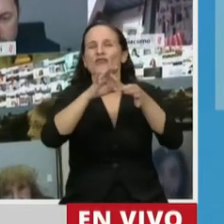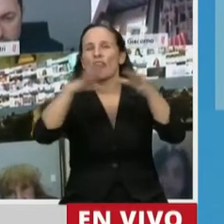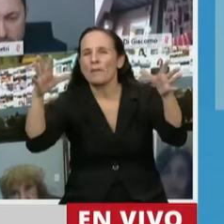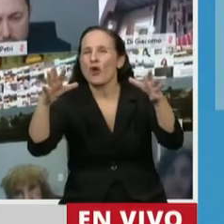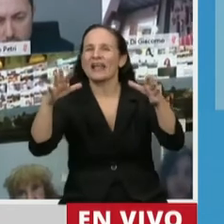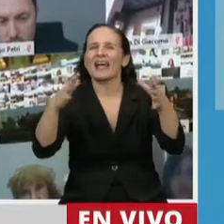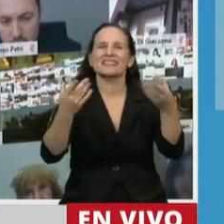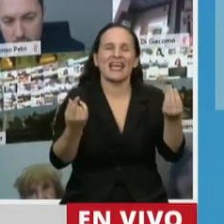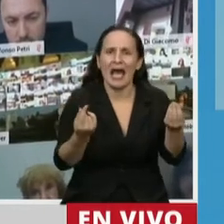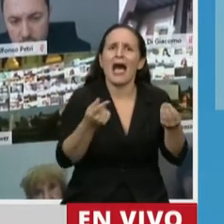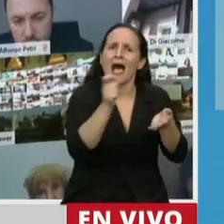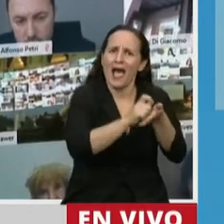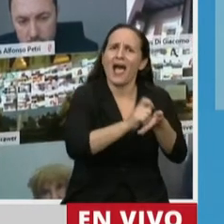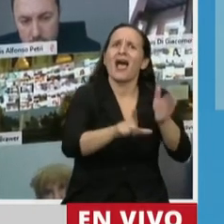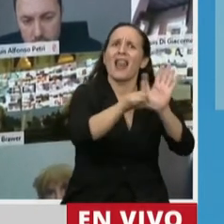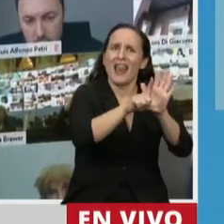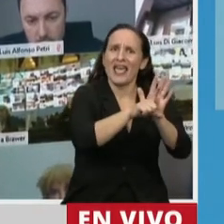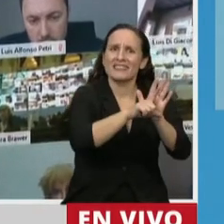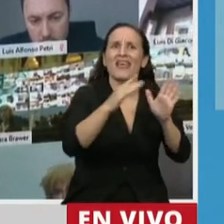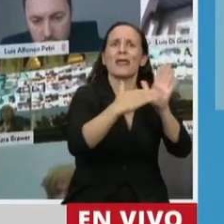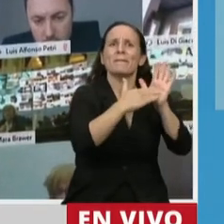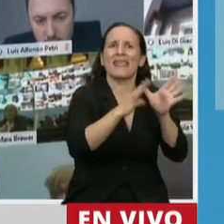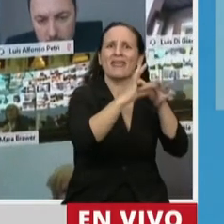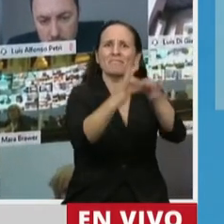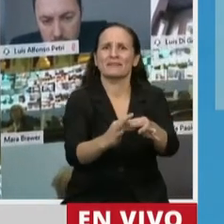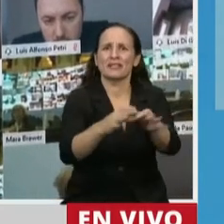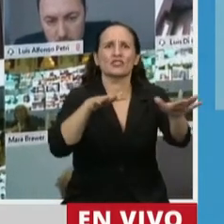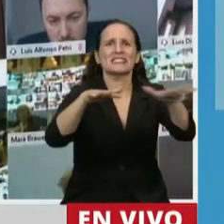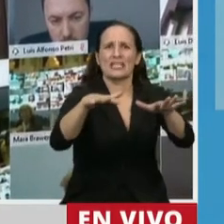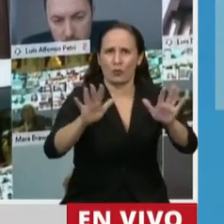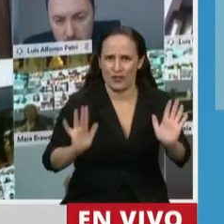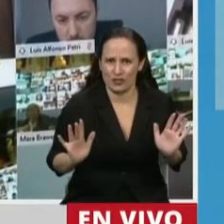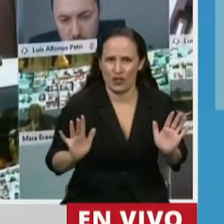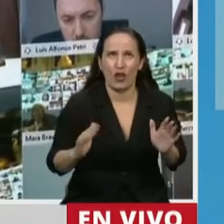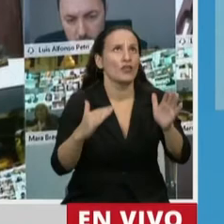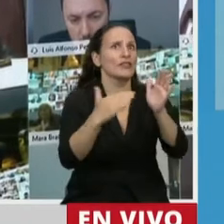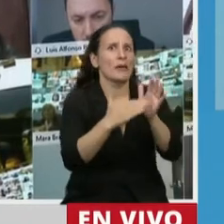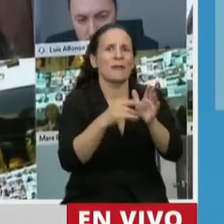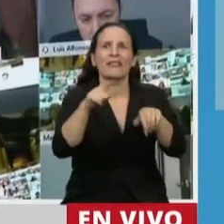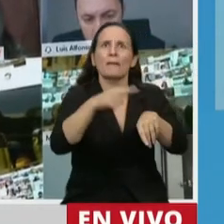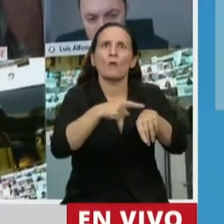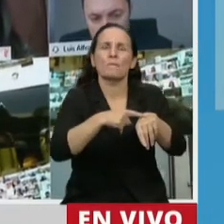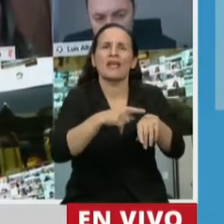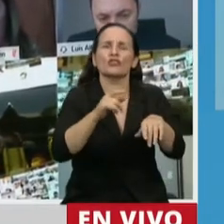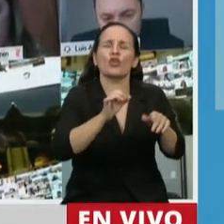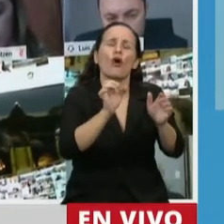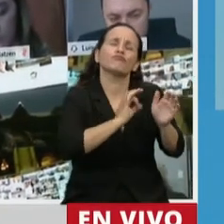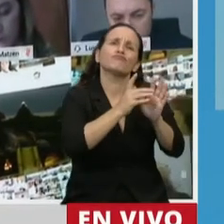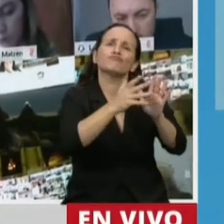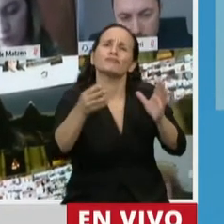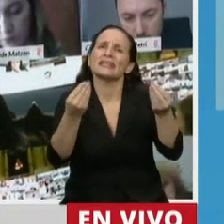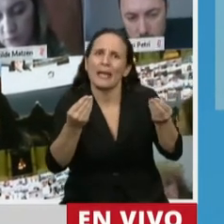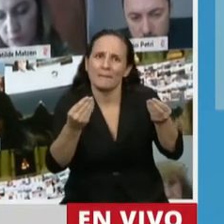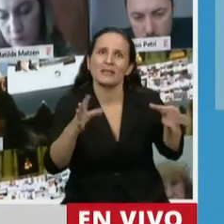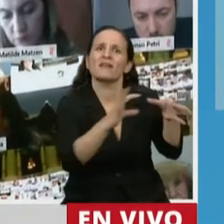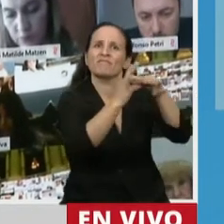produce leyes situadas, ancladas en la historia y la geografía de cada una de las sociedades.